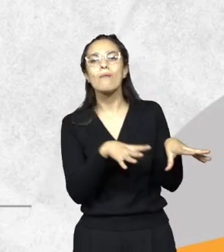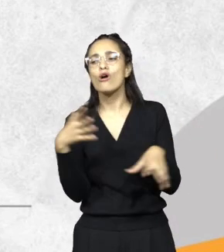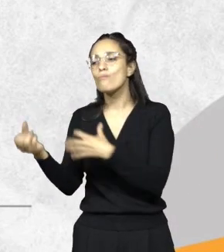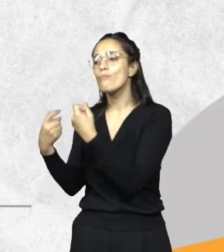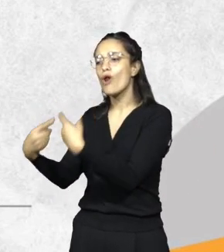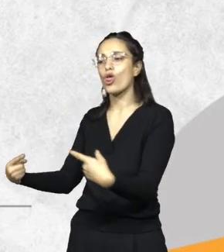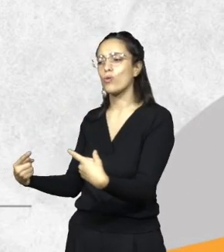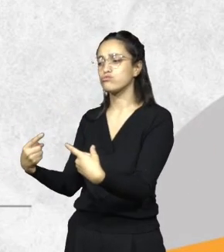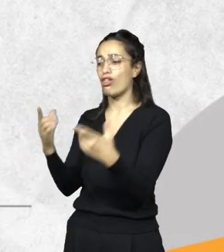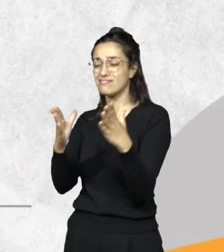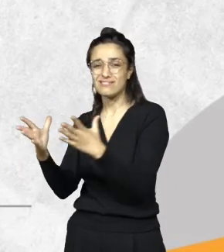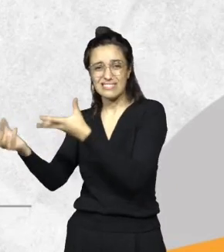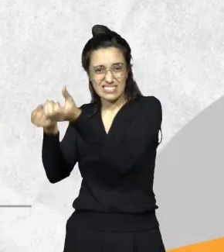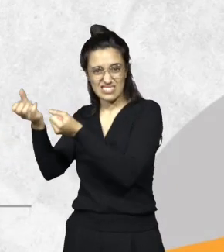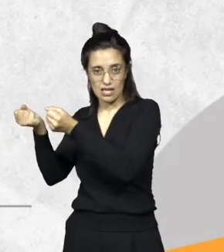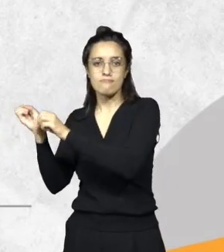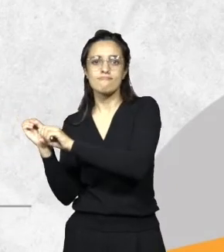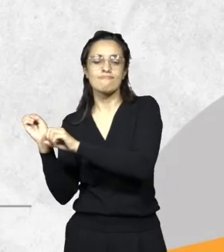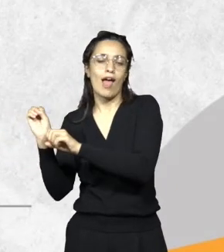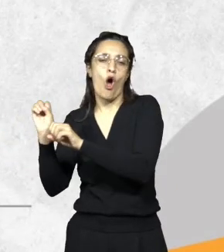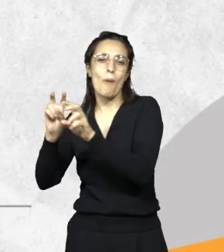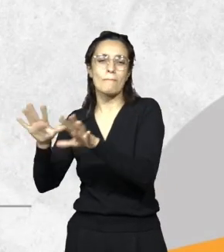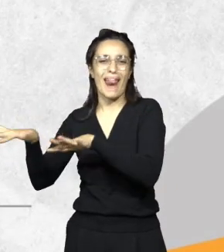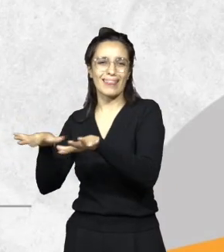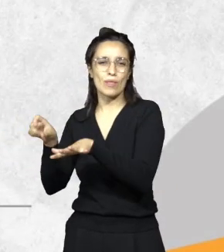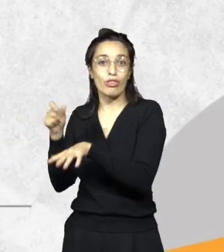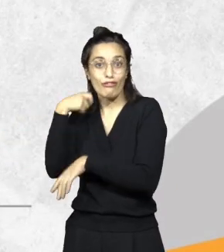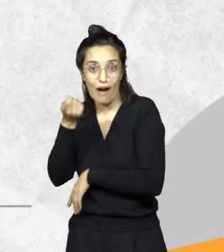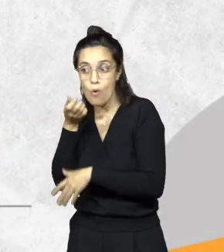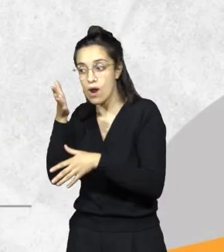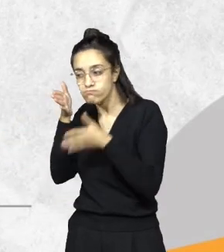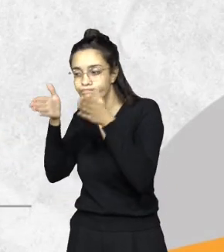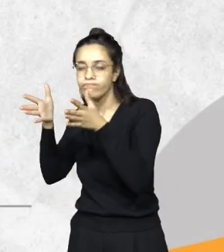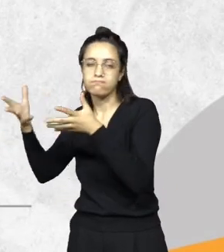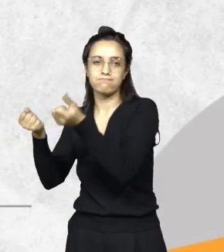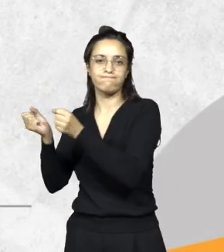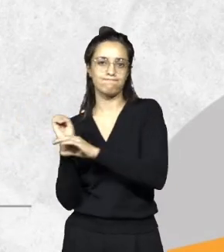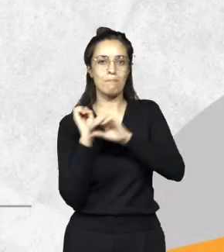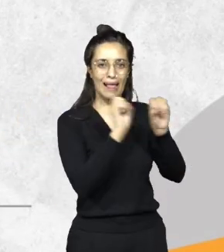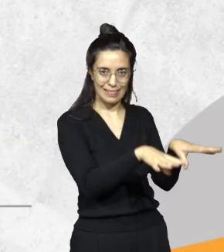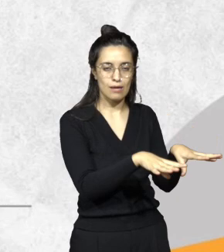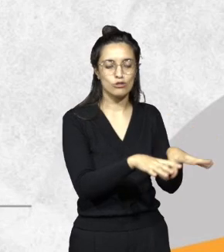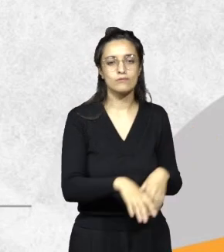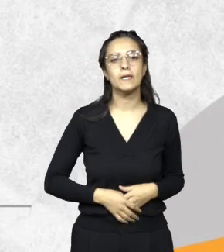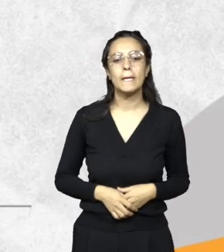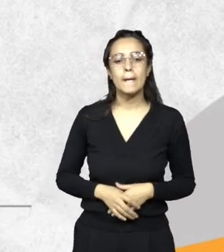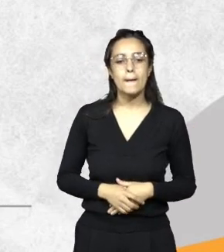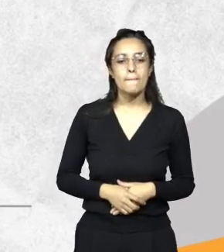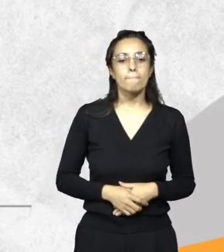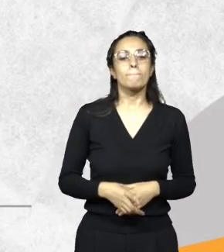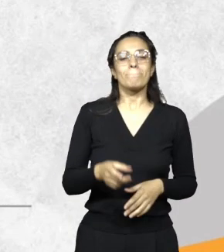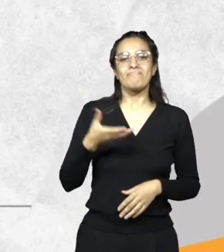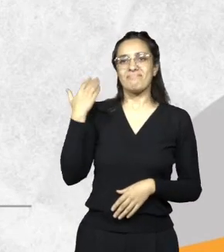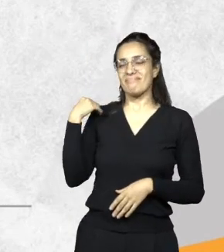secuestrar en operativos de fauna. Con la agencia Córdoba Turismo, que se me pasó en el taller